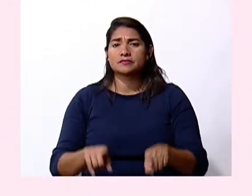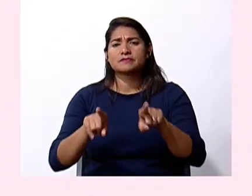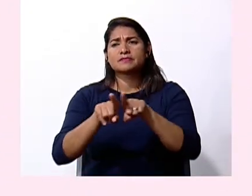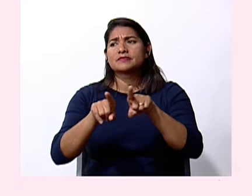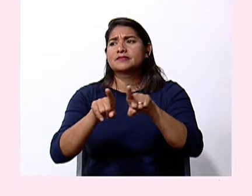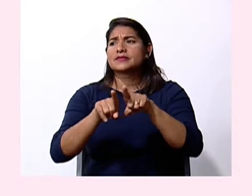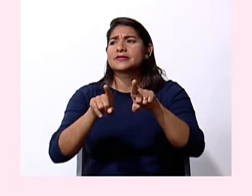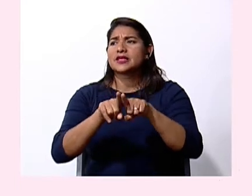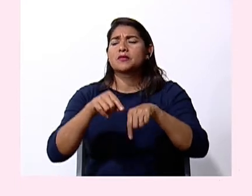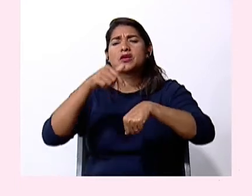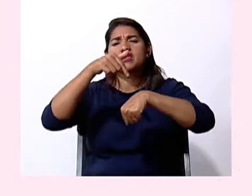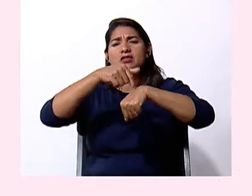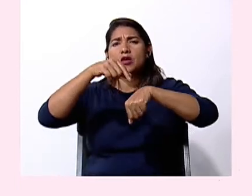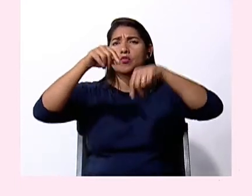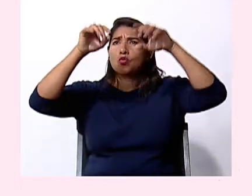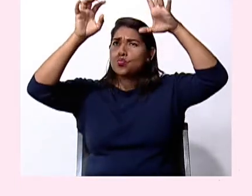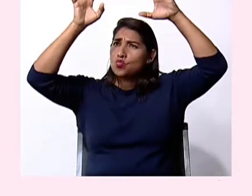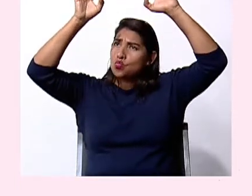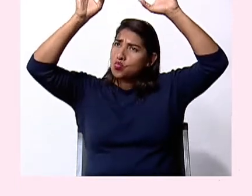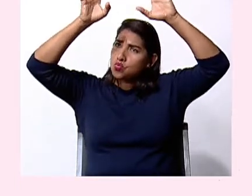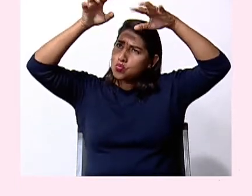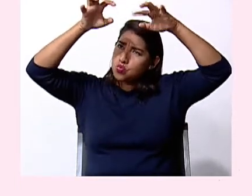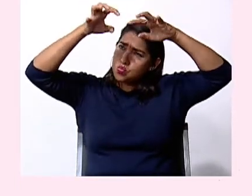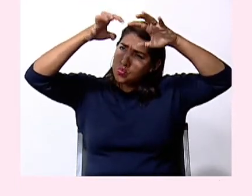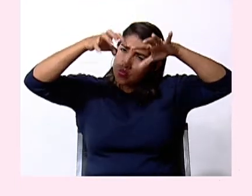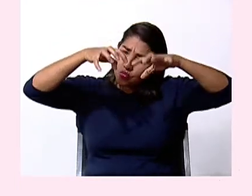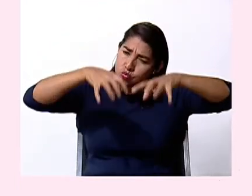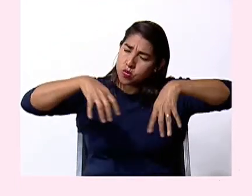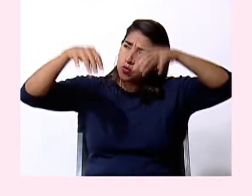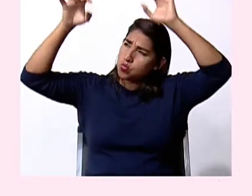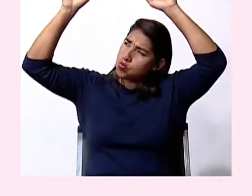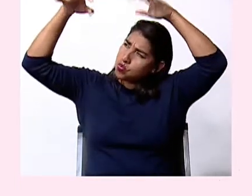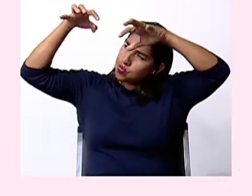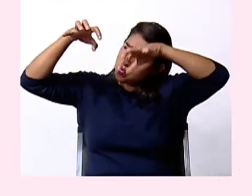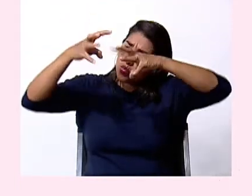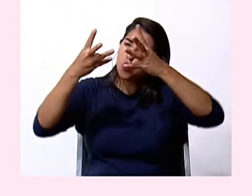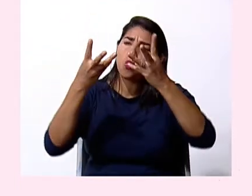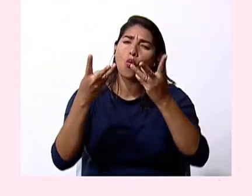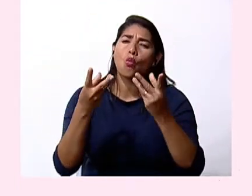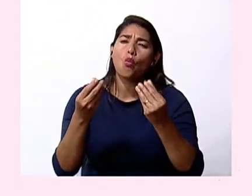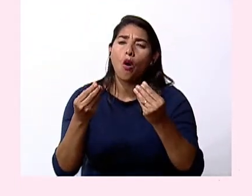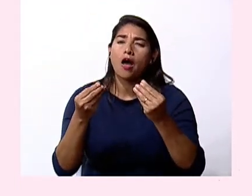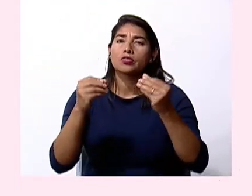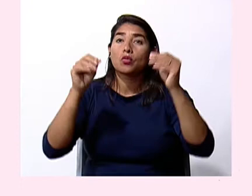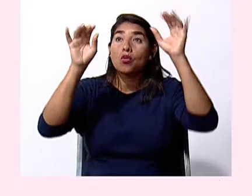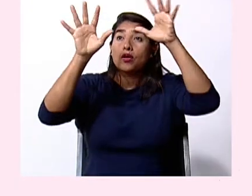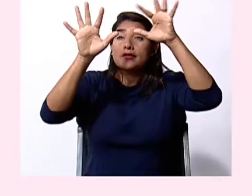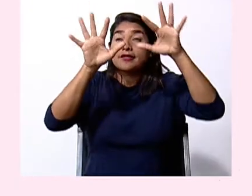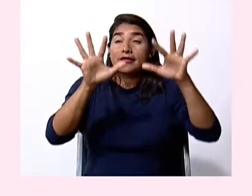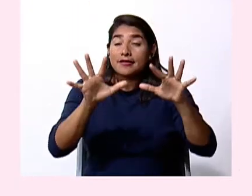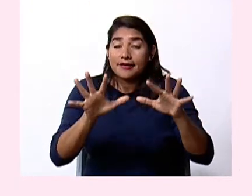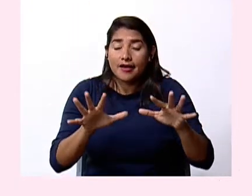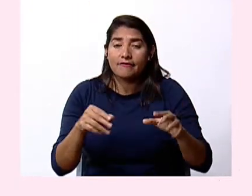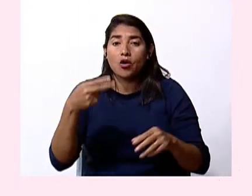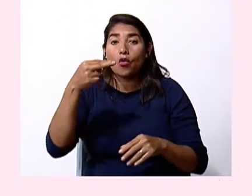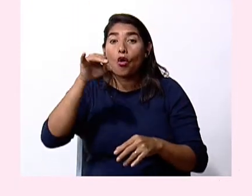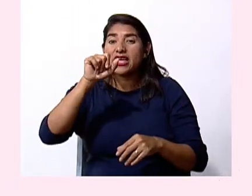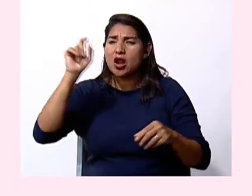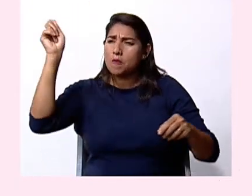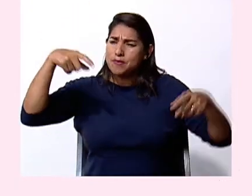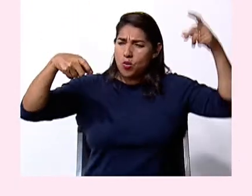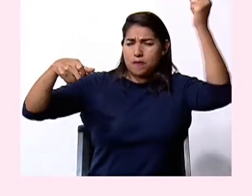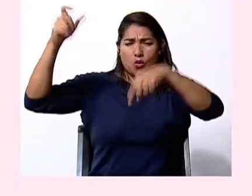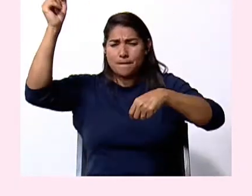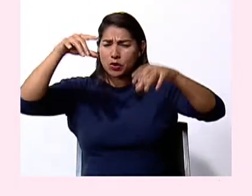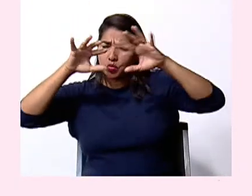precipitación la precipitación es la cantidad de lluvia nieve o granizo que cae sobre la tierra.